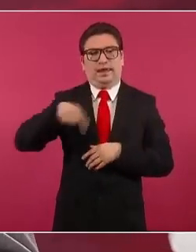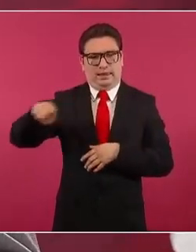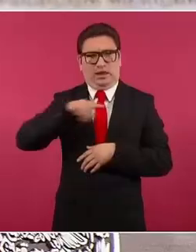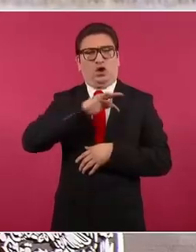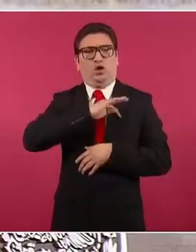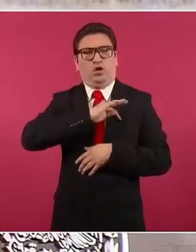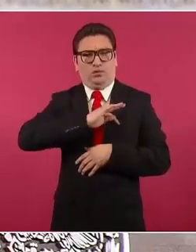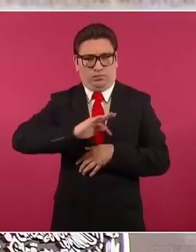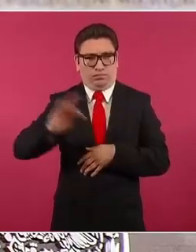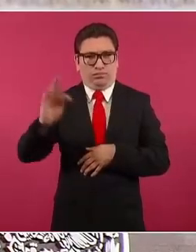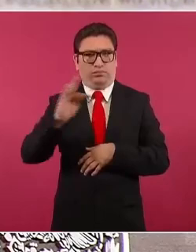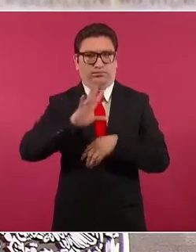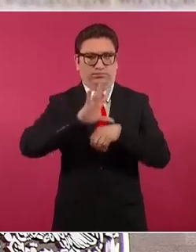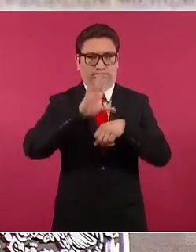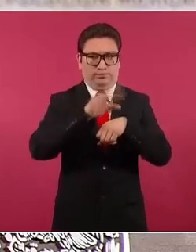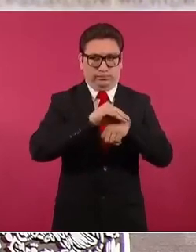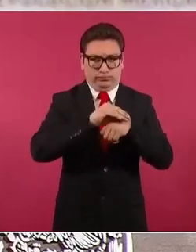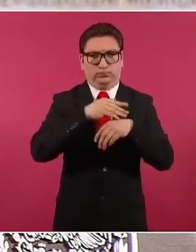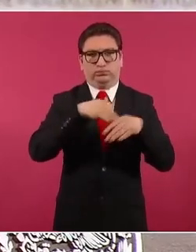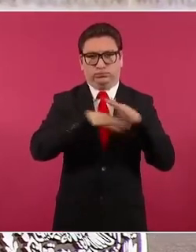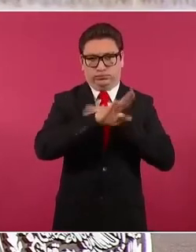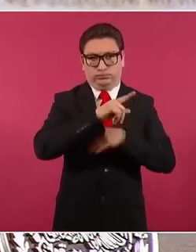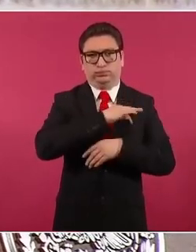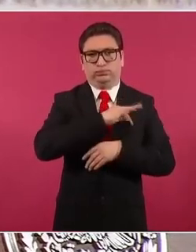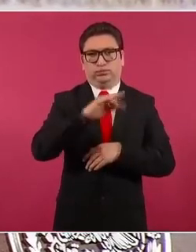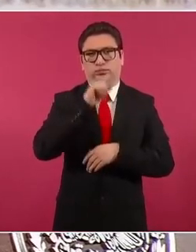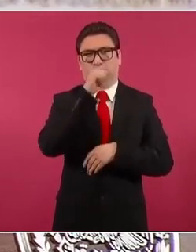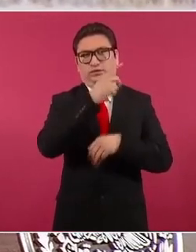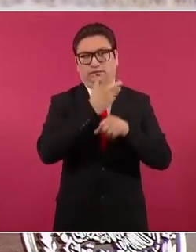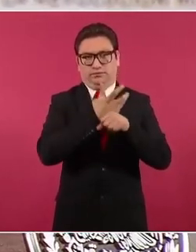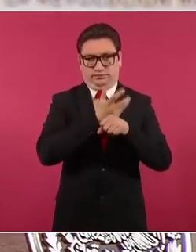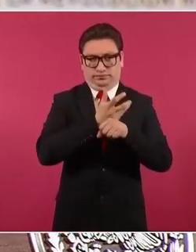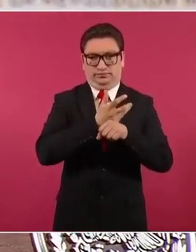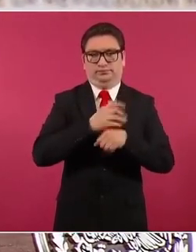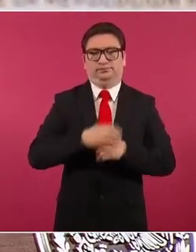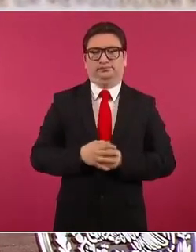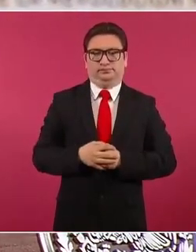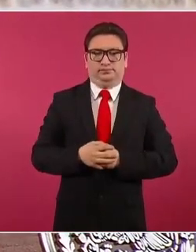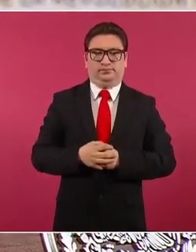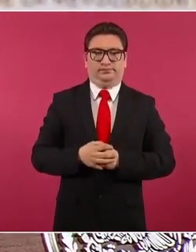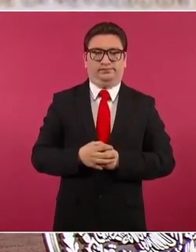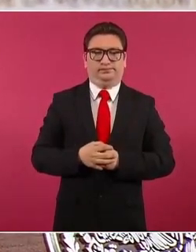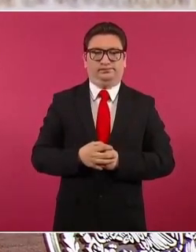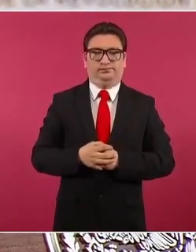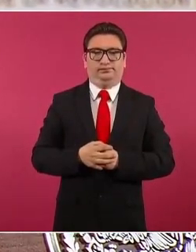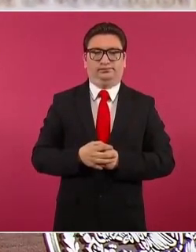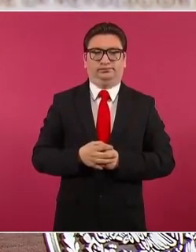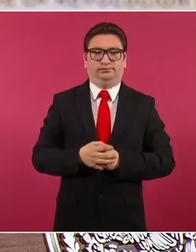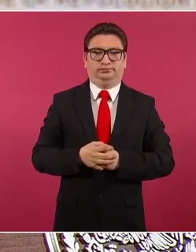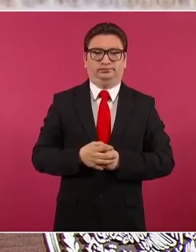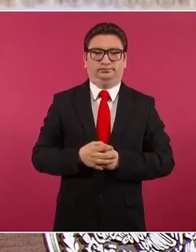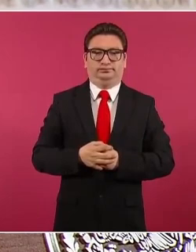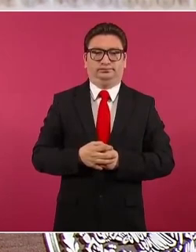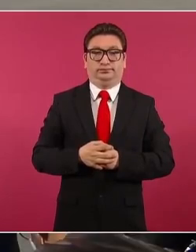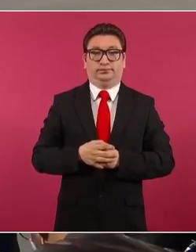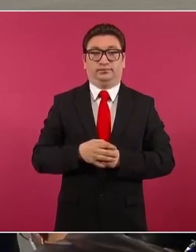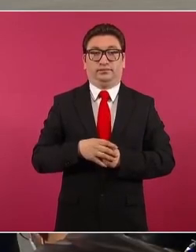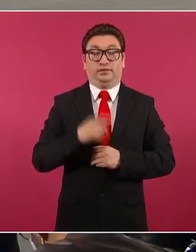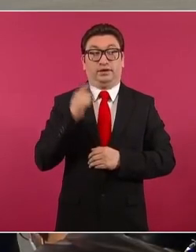para que puedan llegar a Estados Unidos y que puedan llegar